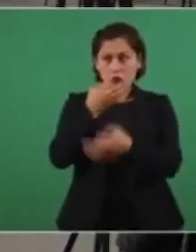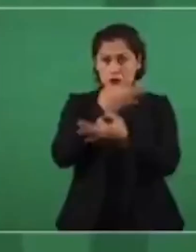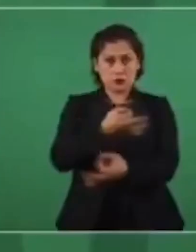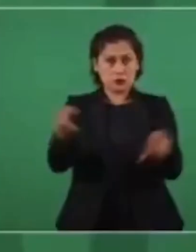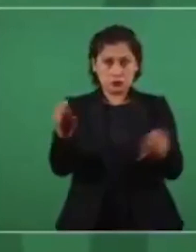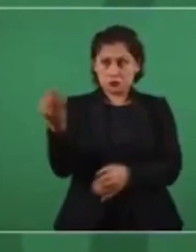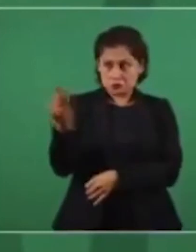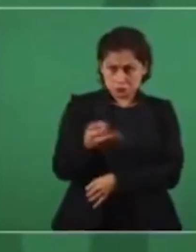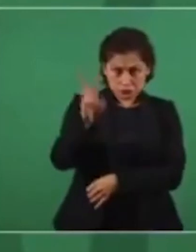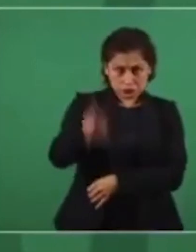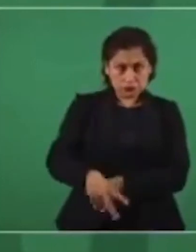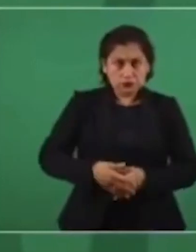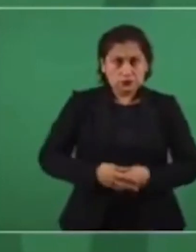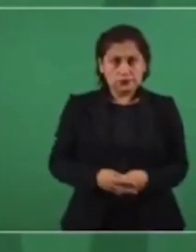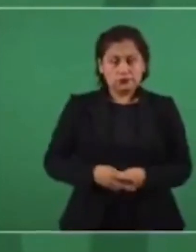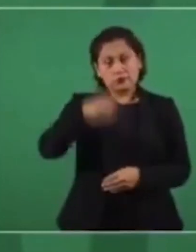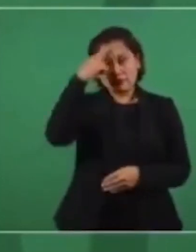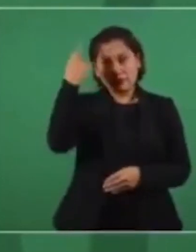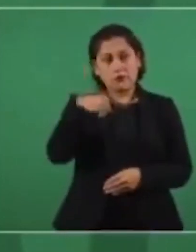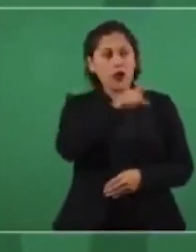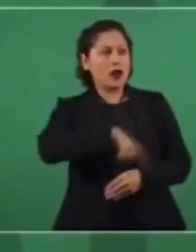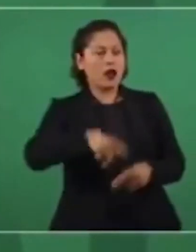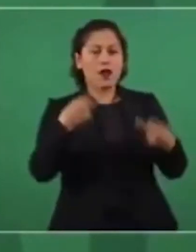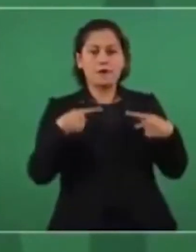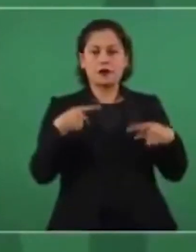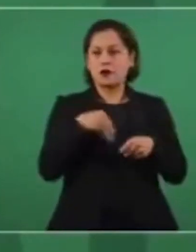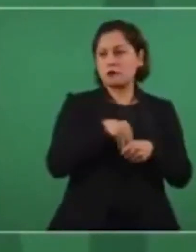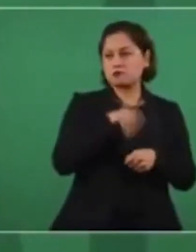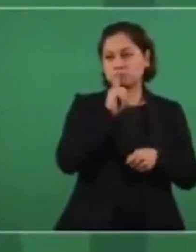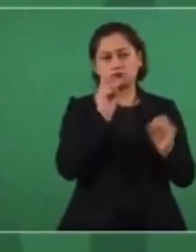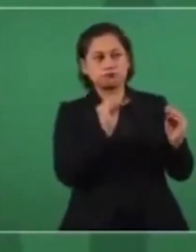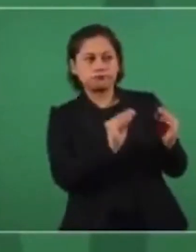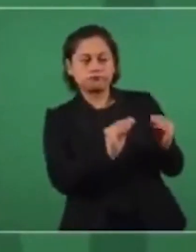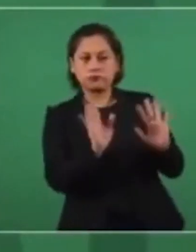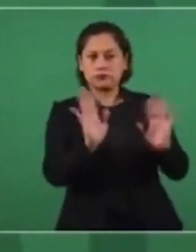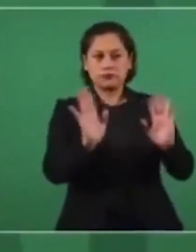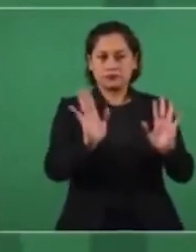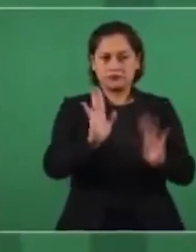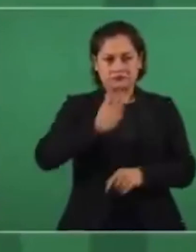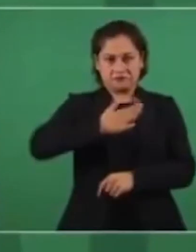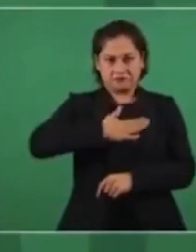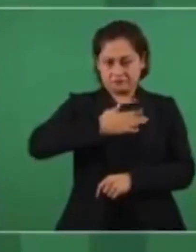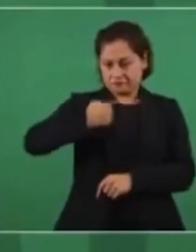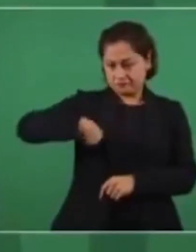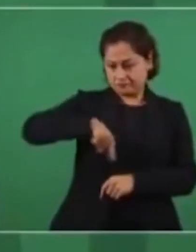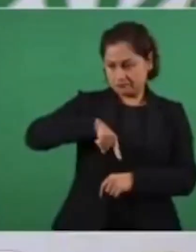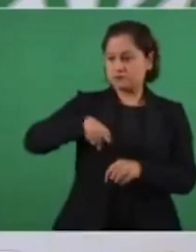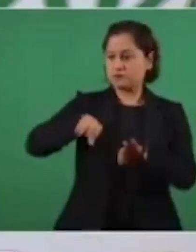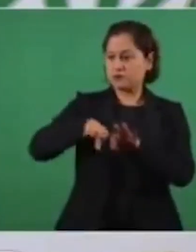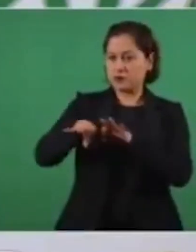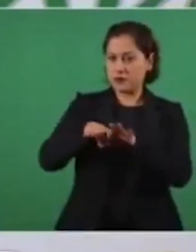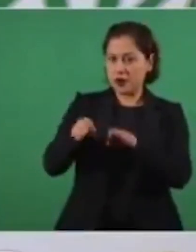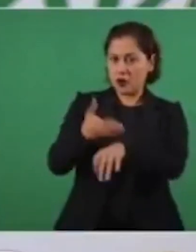para que no haya especulación. Esa la posición en la que yo estoy y mis colaboradores y amigos. No vamos a